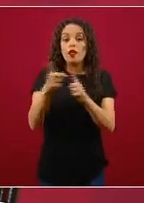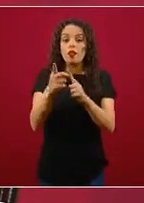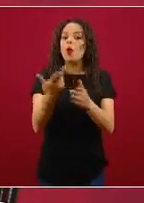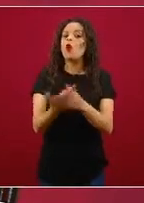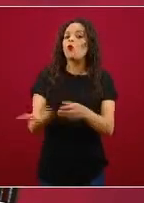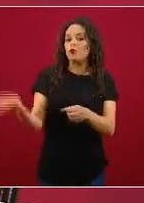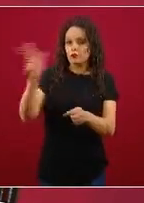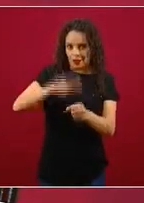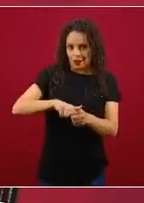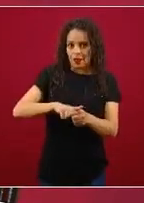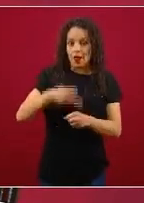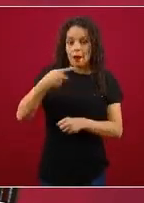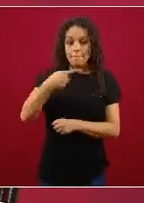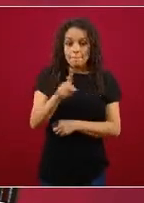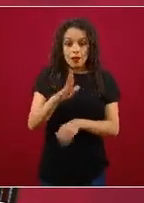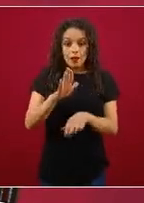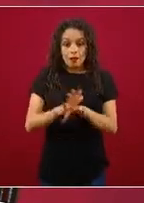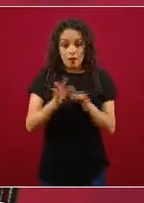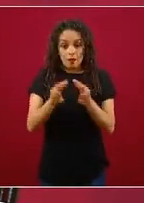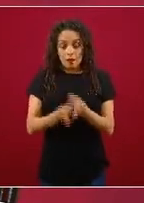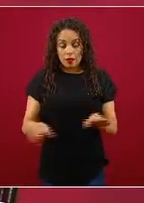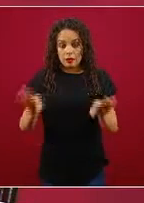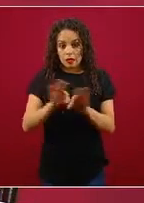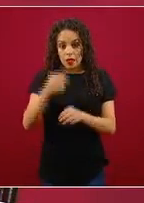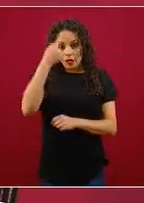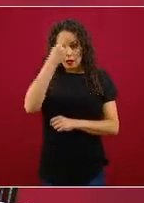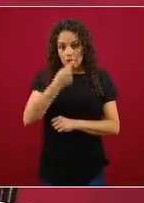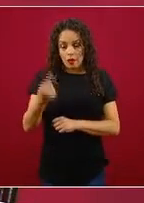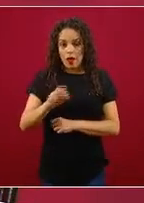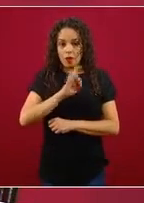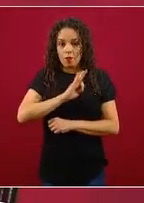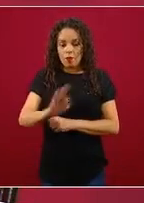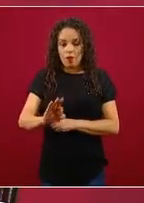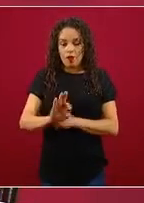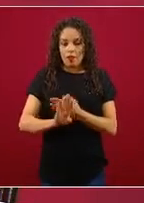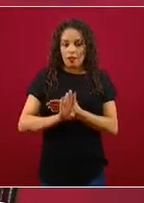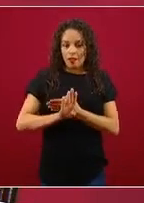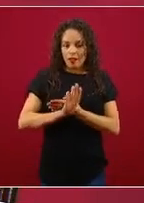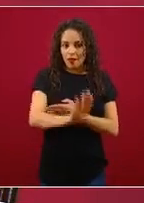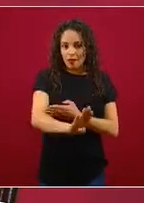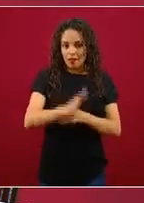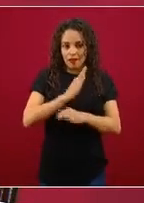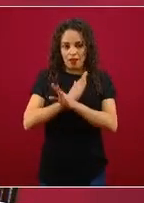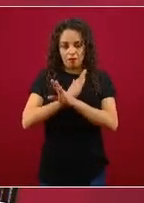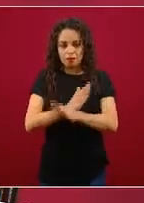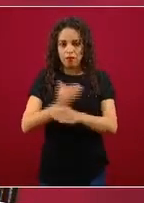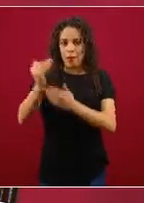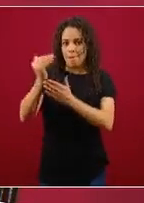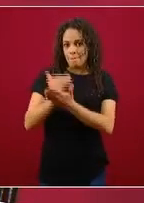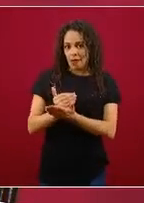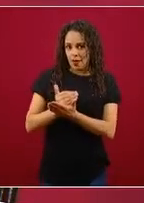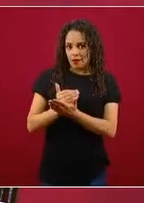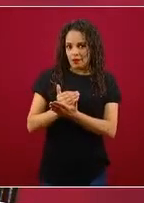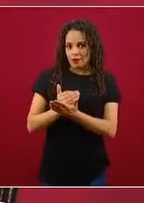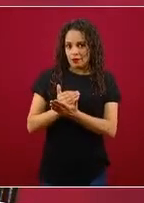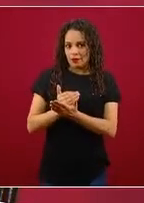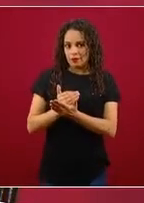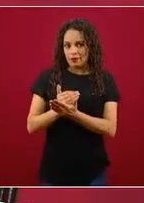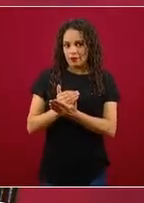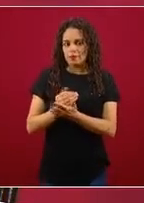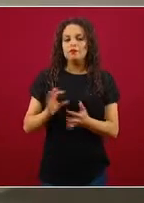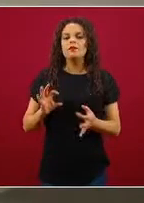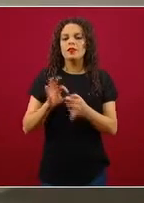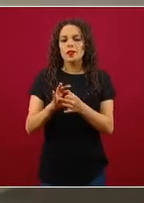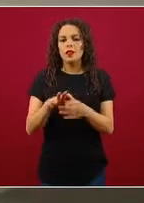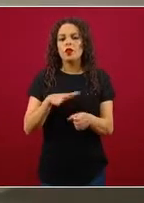componente fundamental para el éxito de su contención, de su mitigación, tiene que ver con